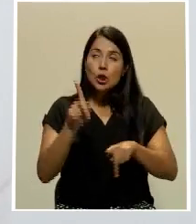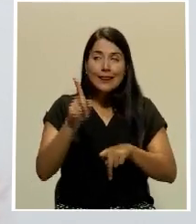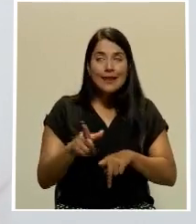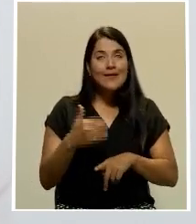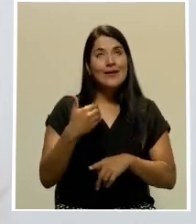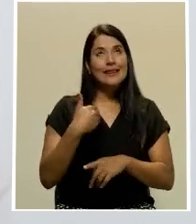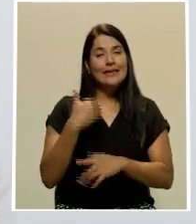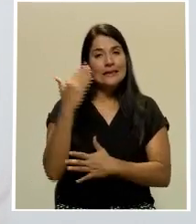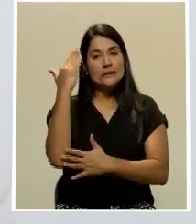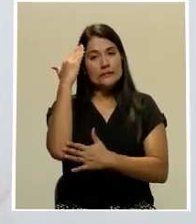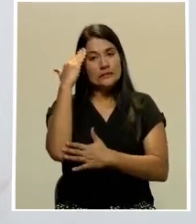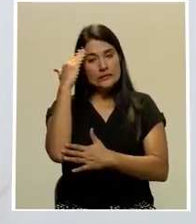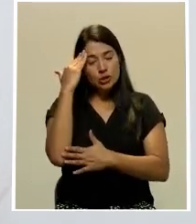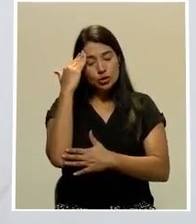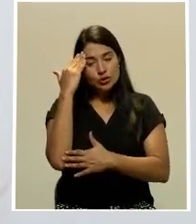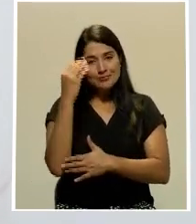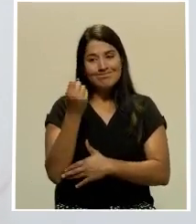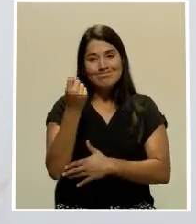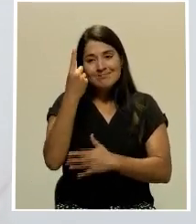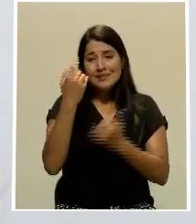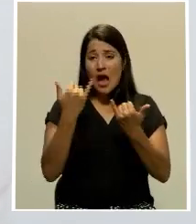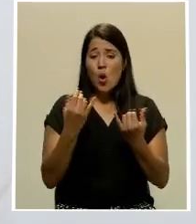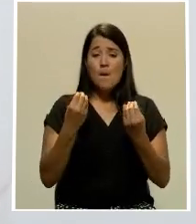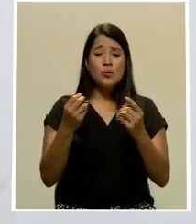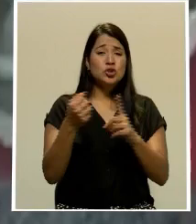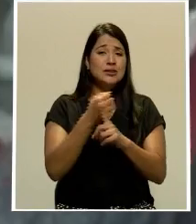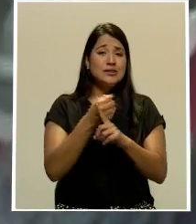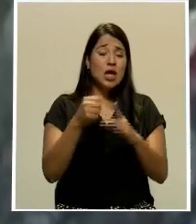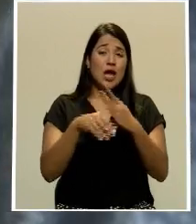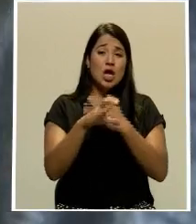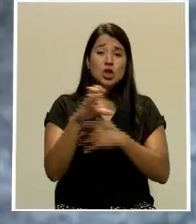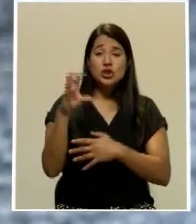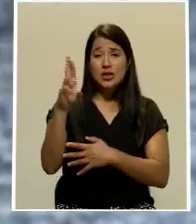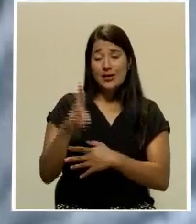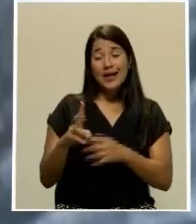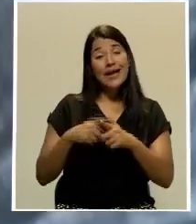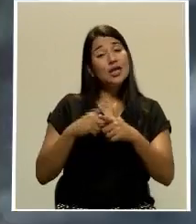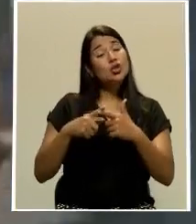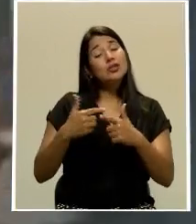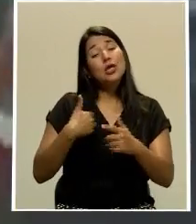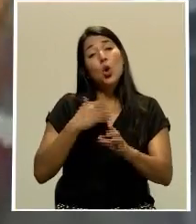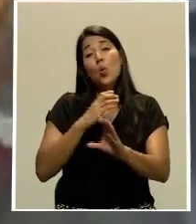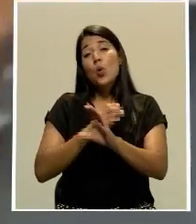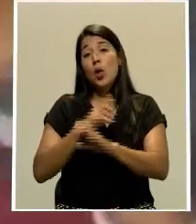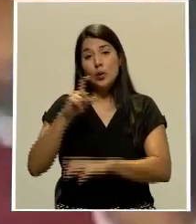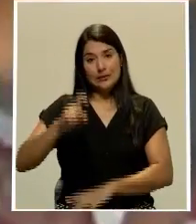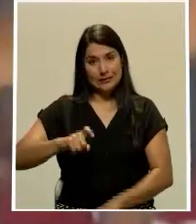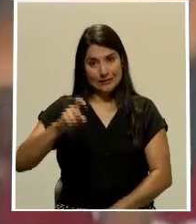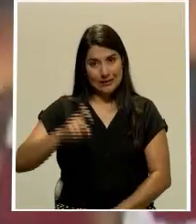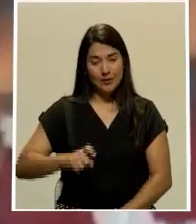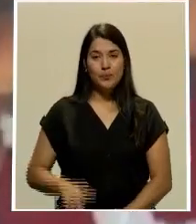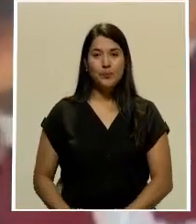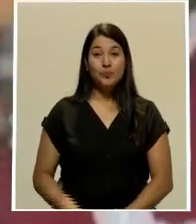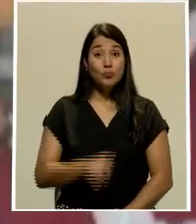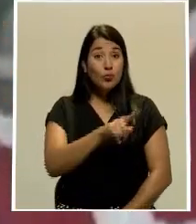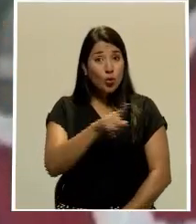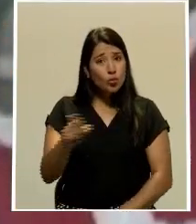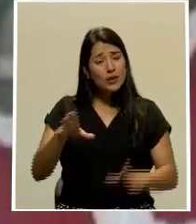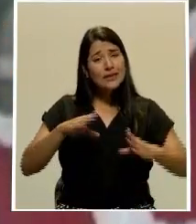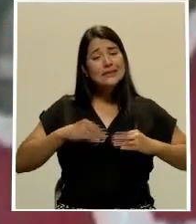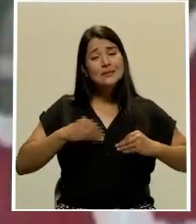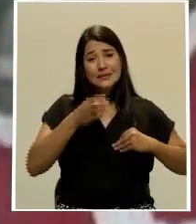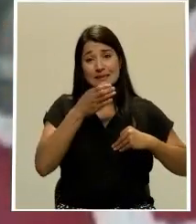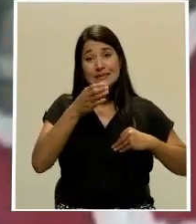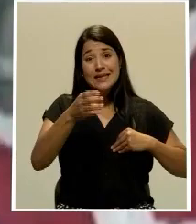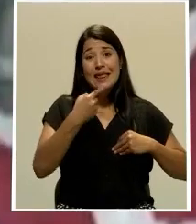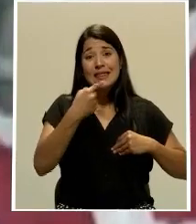de la ola de violencia que hay en el país en este momento y tomar las medidas de precaución necesarias. Tome en cuenta las recomendaciones